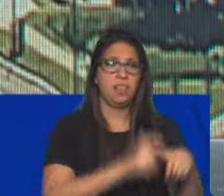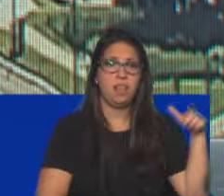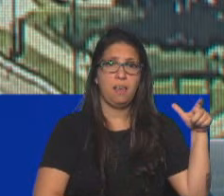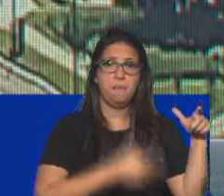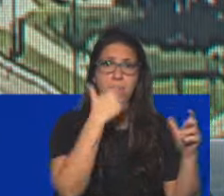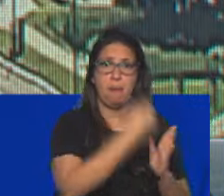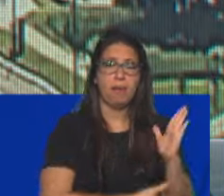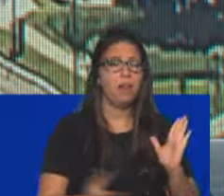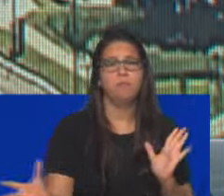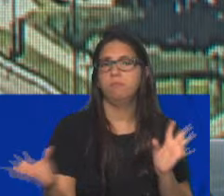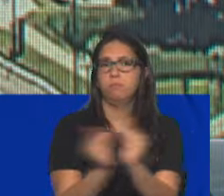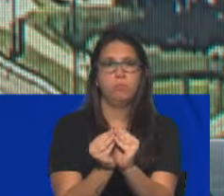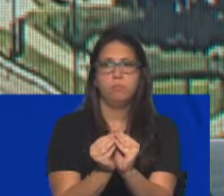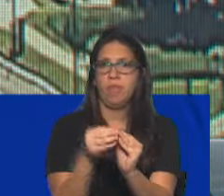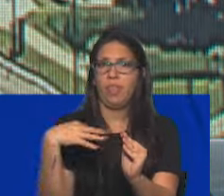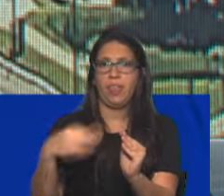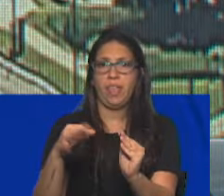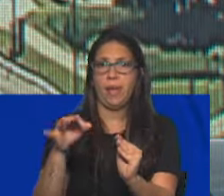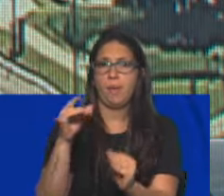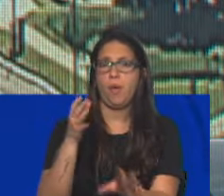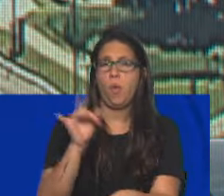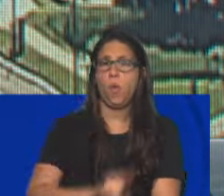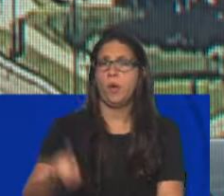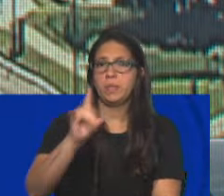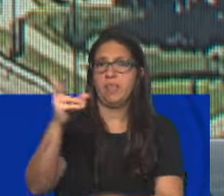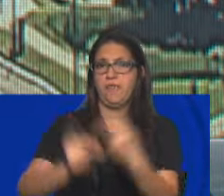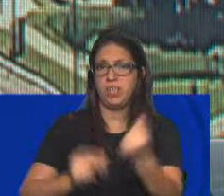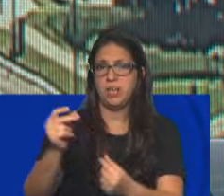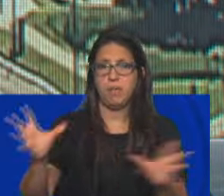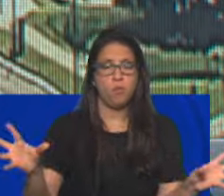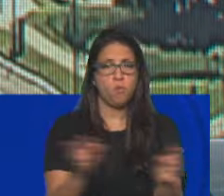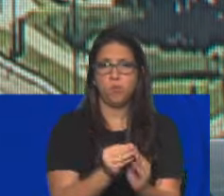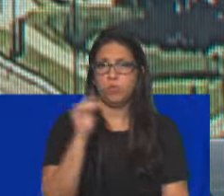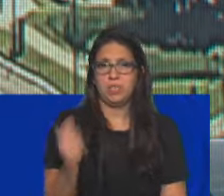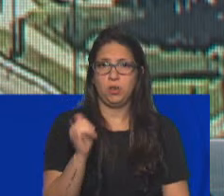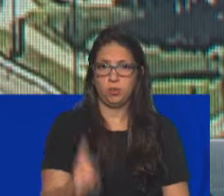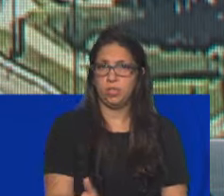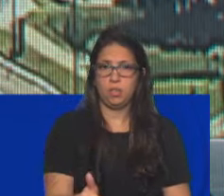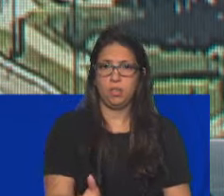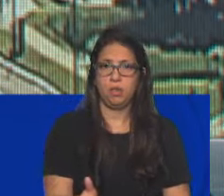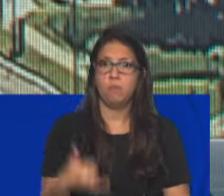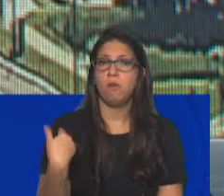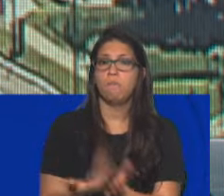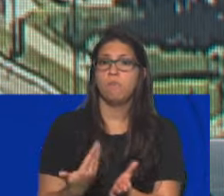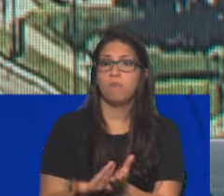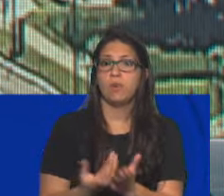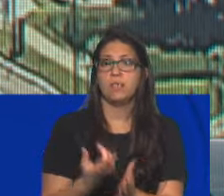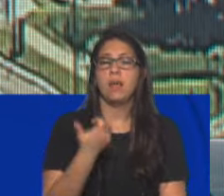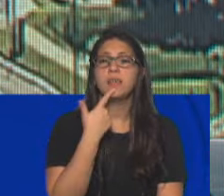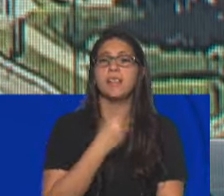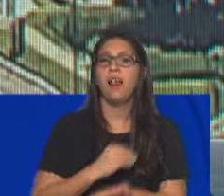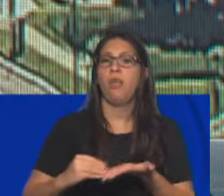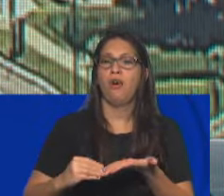también se va a incluir esa iniciativa que plantearon los radicales a partir de una propuesta que hizo el senador